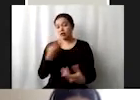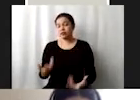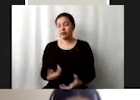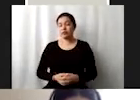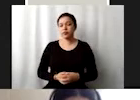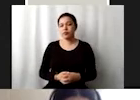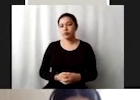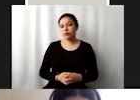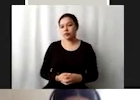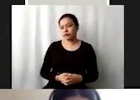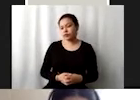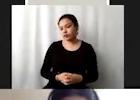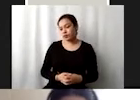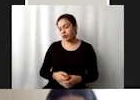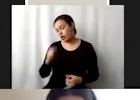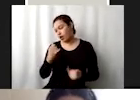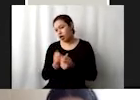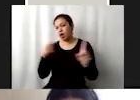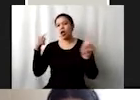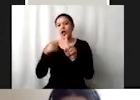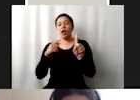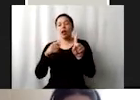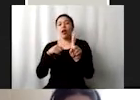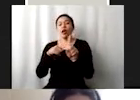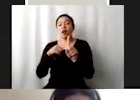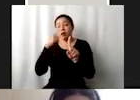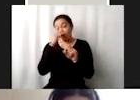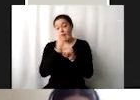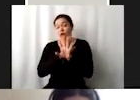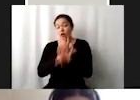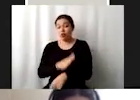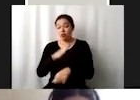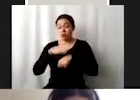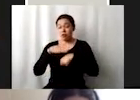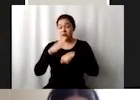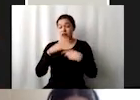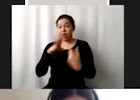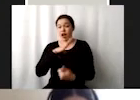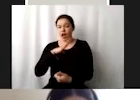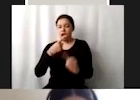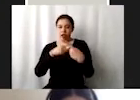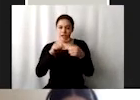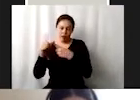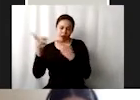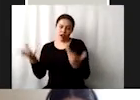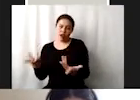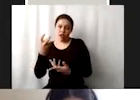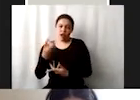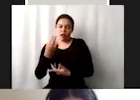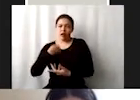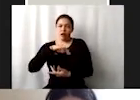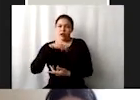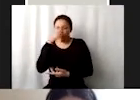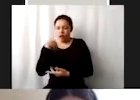objetivos que tiene mayor disponibilidad de datos, a diferencia de otros que ya vamos a ir bien.